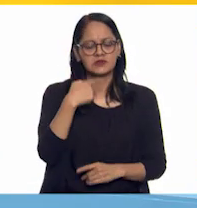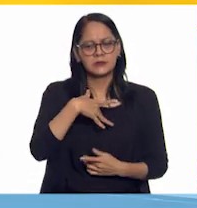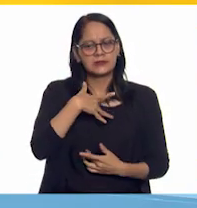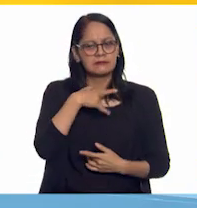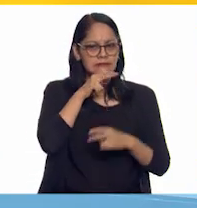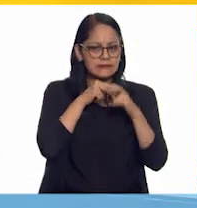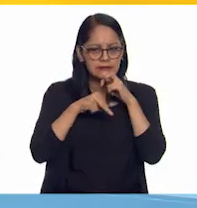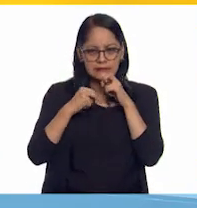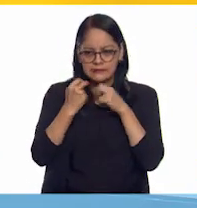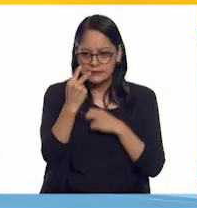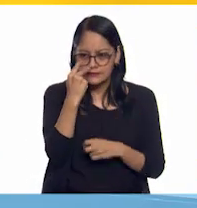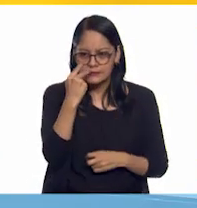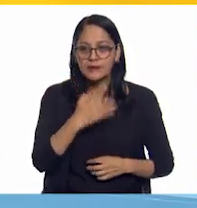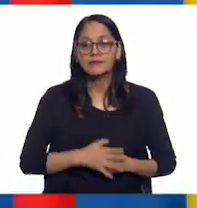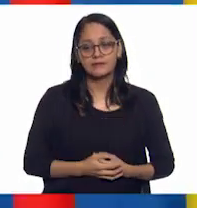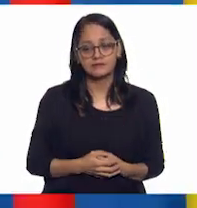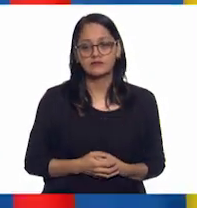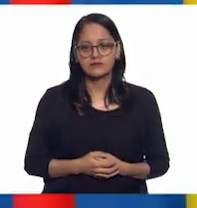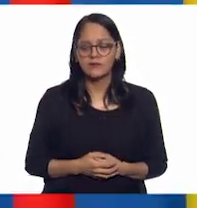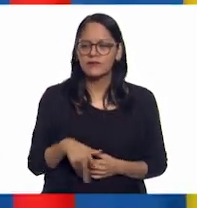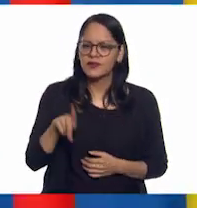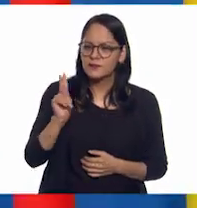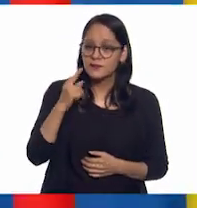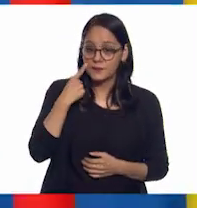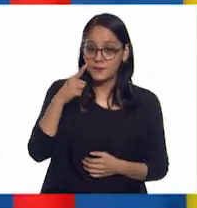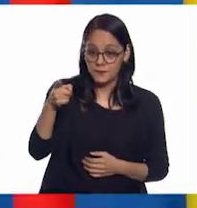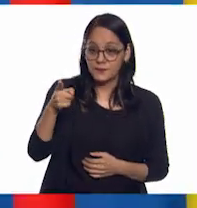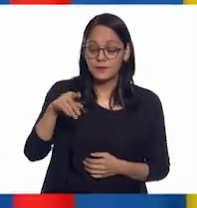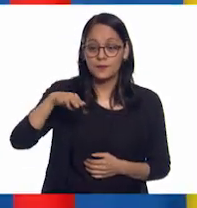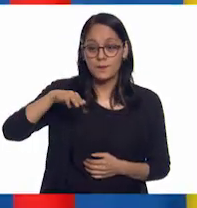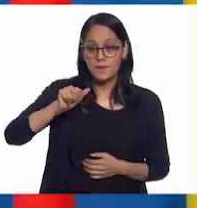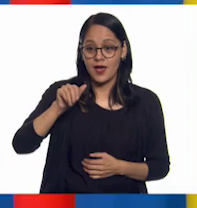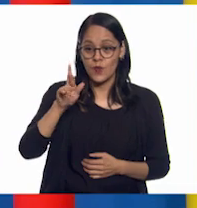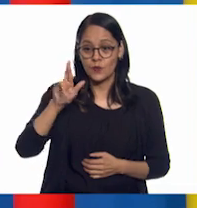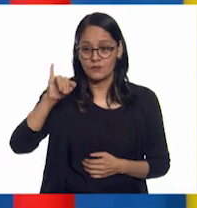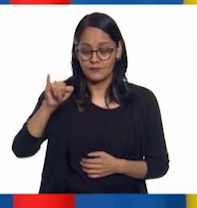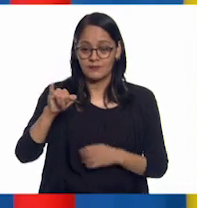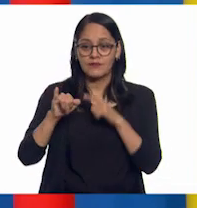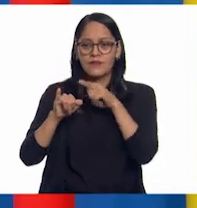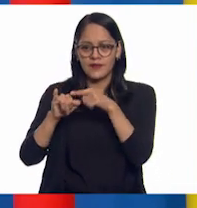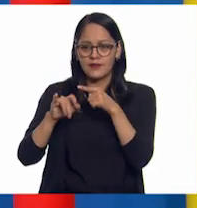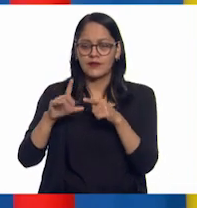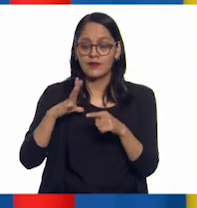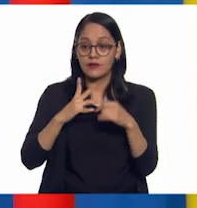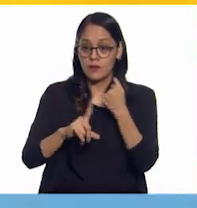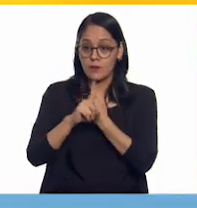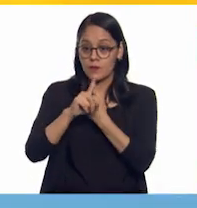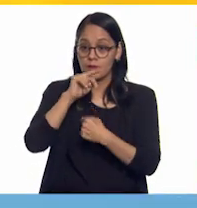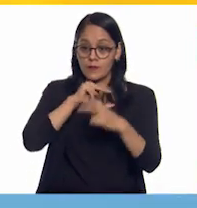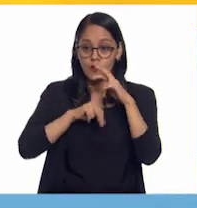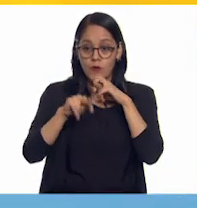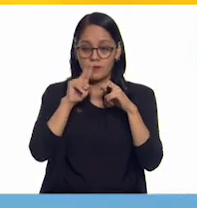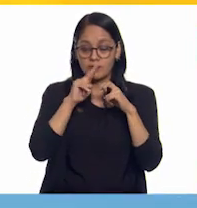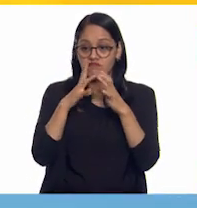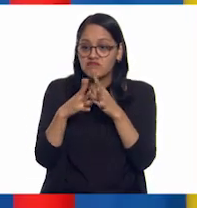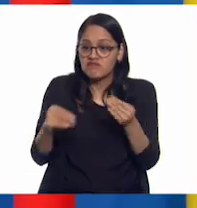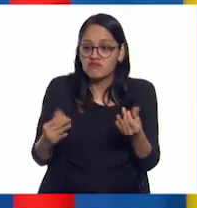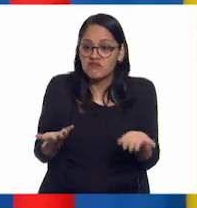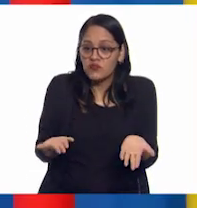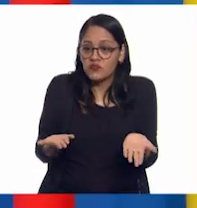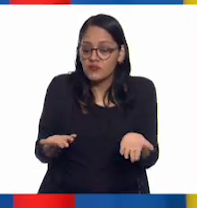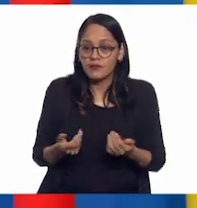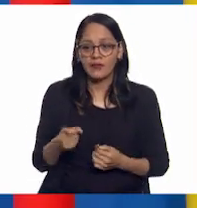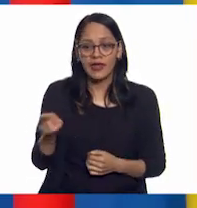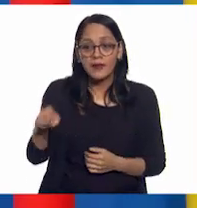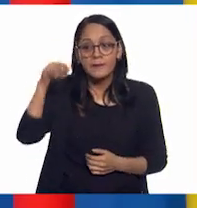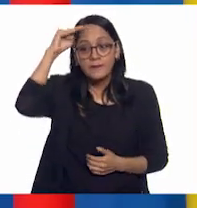que esta situación le provoca. Pero, ¿te diste cuenta que Amaury no tuvo una solución a su preocupación? O sea, dijo que lo que se le